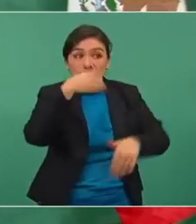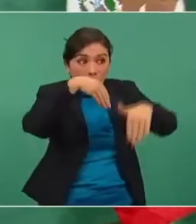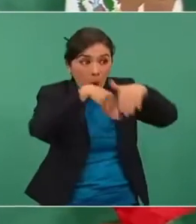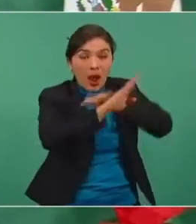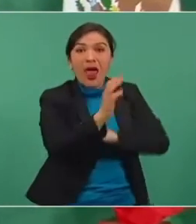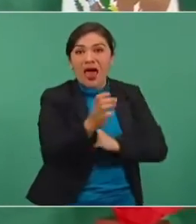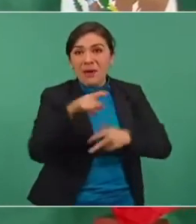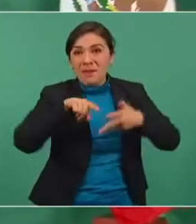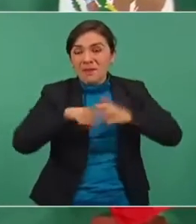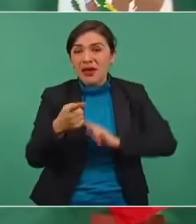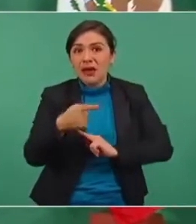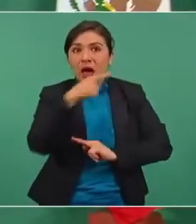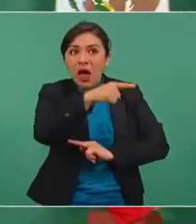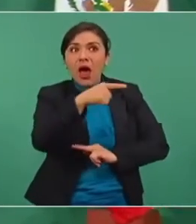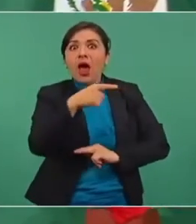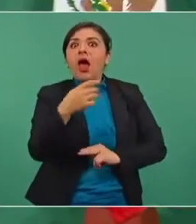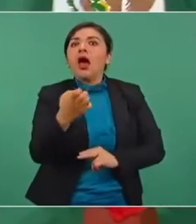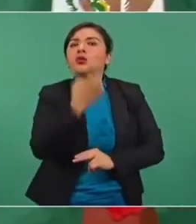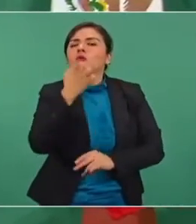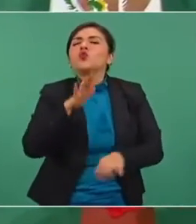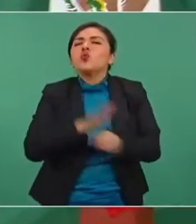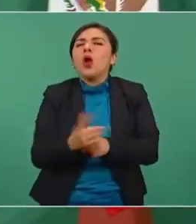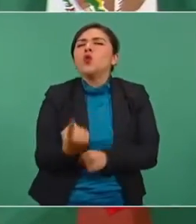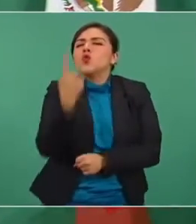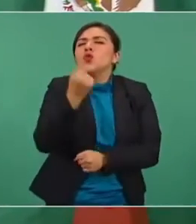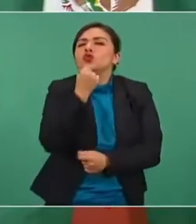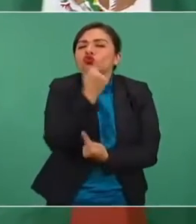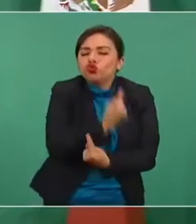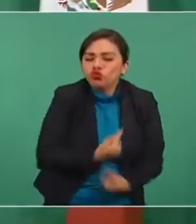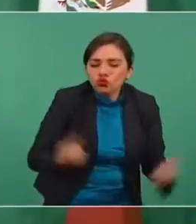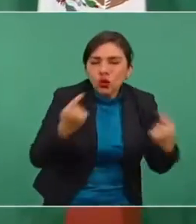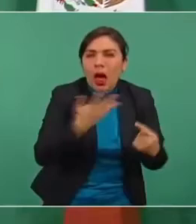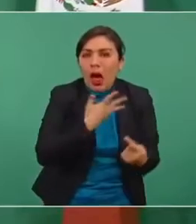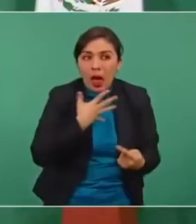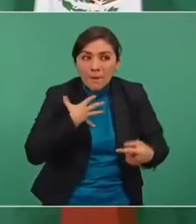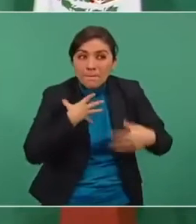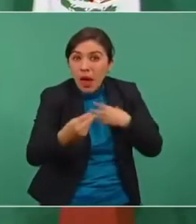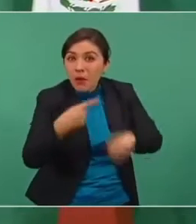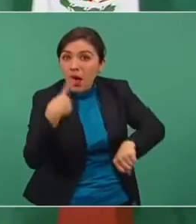no se ha contagiado a ningún niño, a ninguna niña.